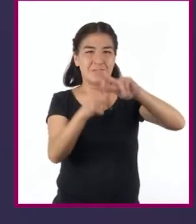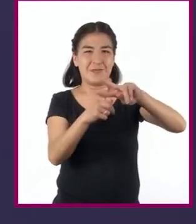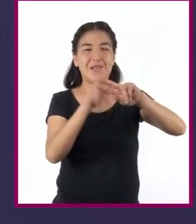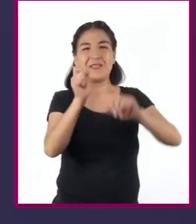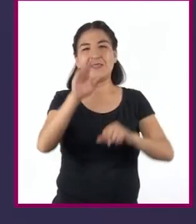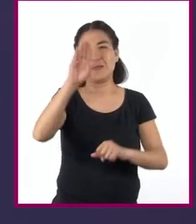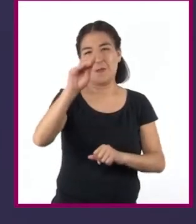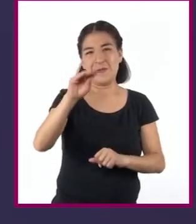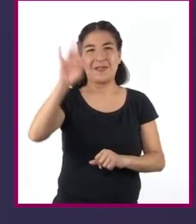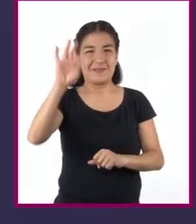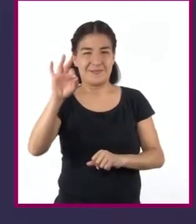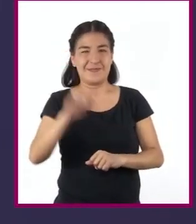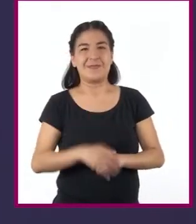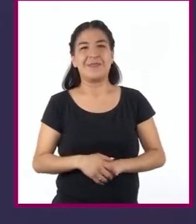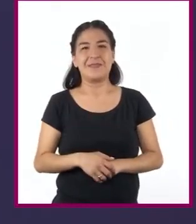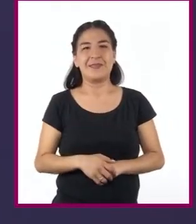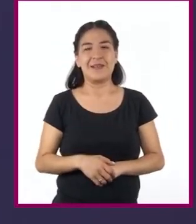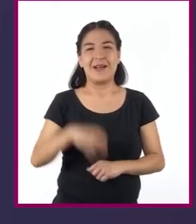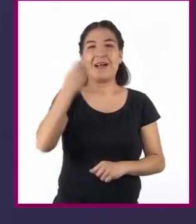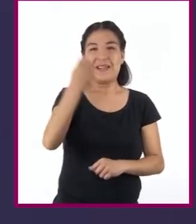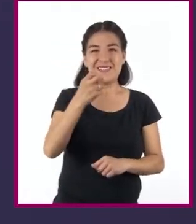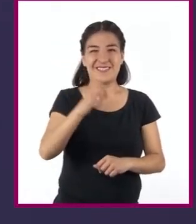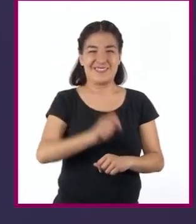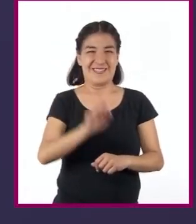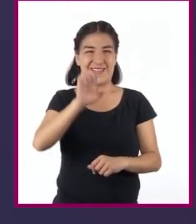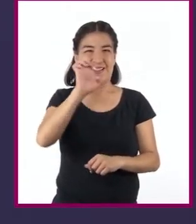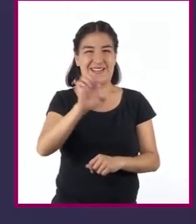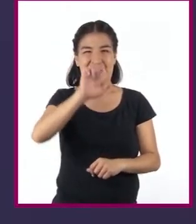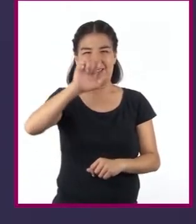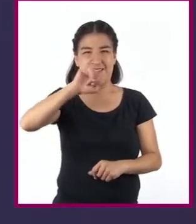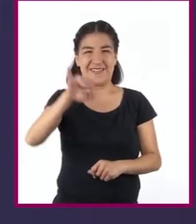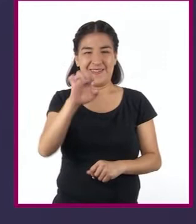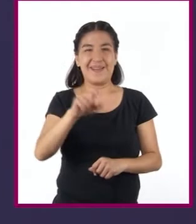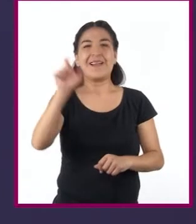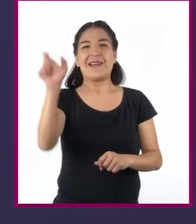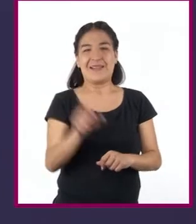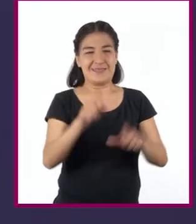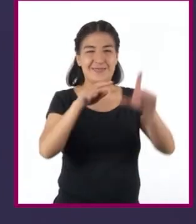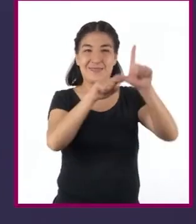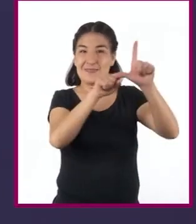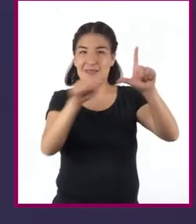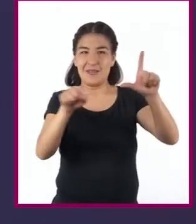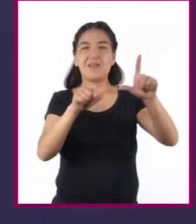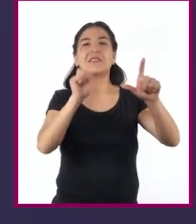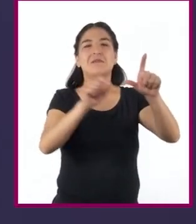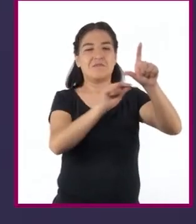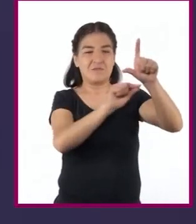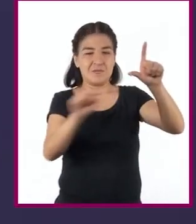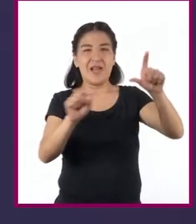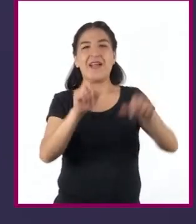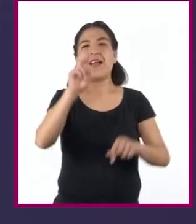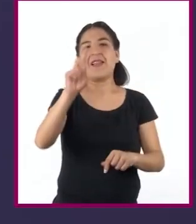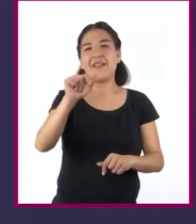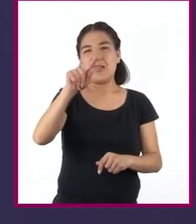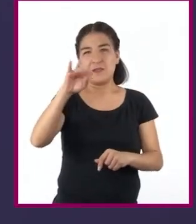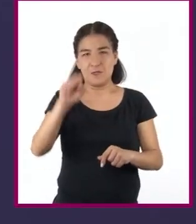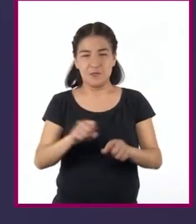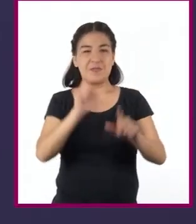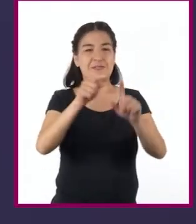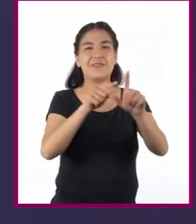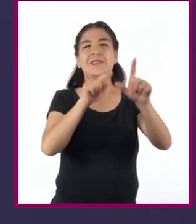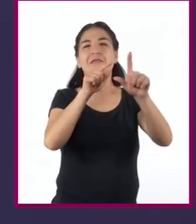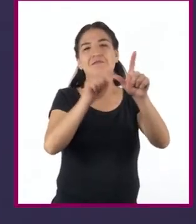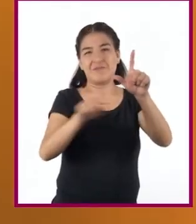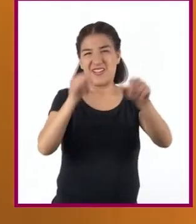90 grados. En el eje de las X aparecen los datos y en el eje de las Y, la frecuencia